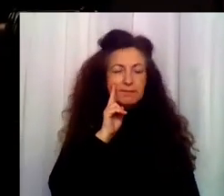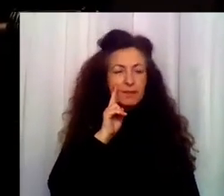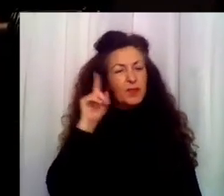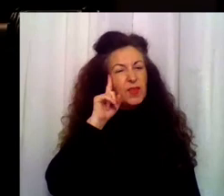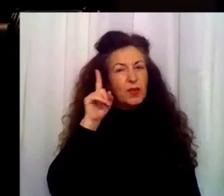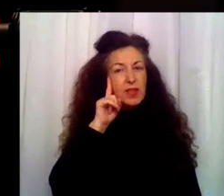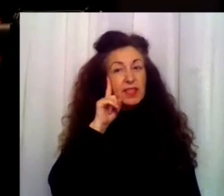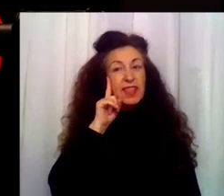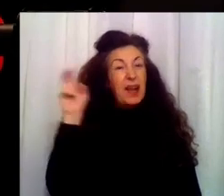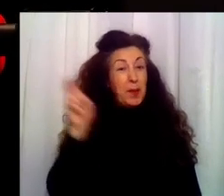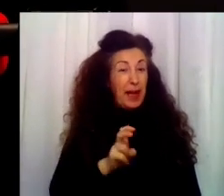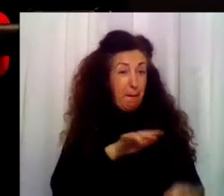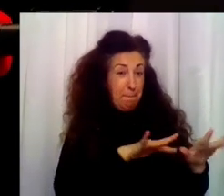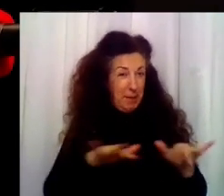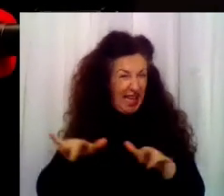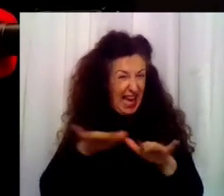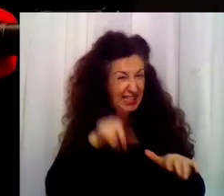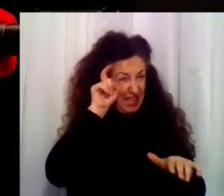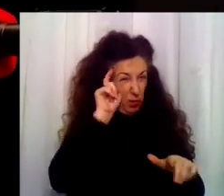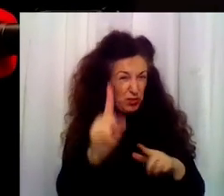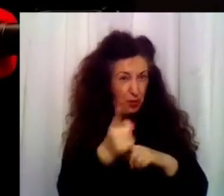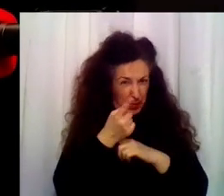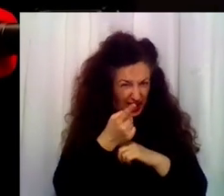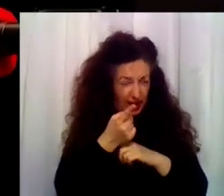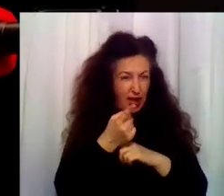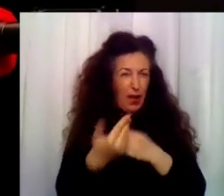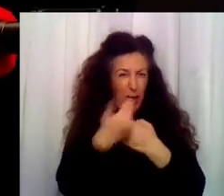eso de que venga a vernos la pianista, ¿no te parece ya el puto colmo?